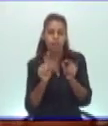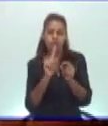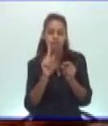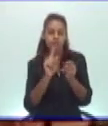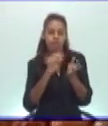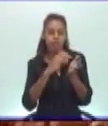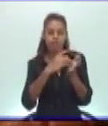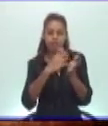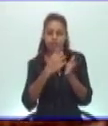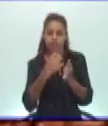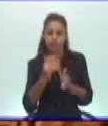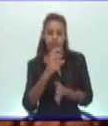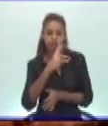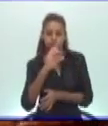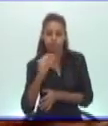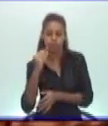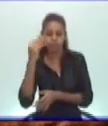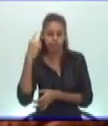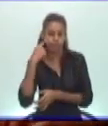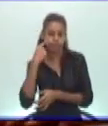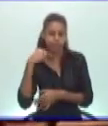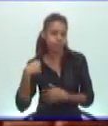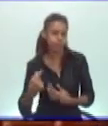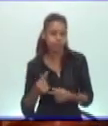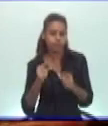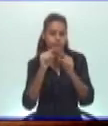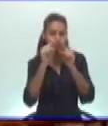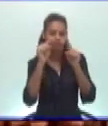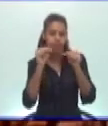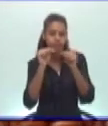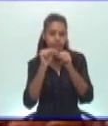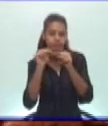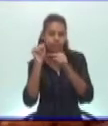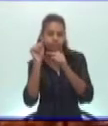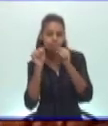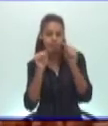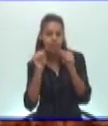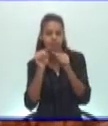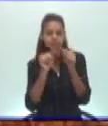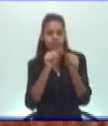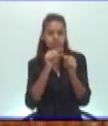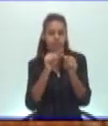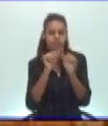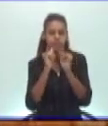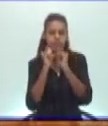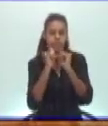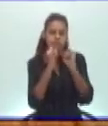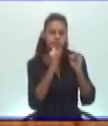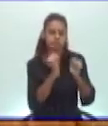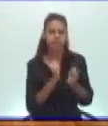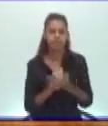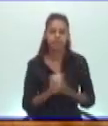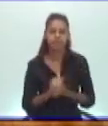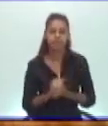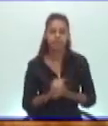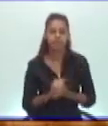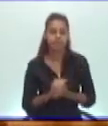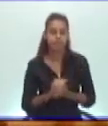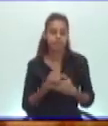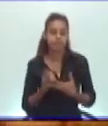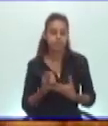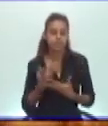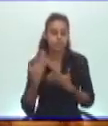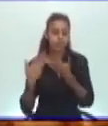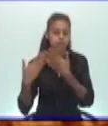alfabeto que conocemos nosotros, eran unos símbolos, unas cuñas que transmitían los mensajes. Y eso ocurrió